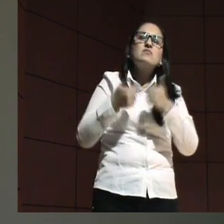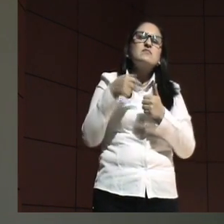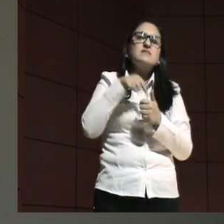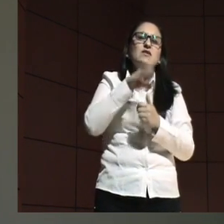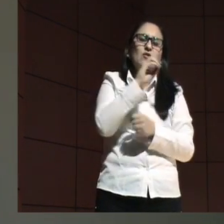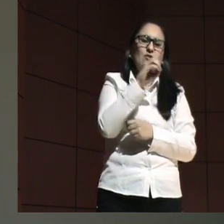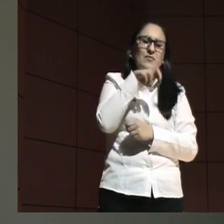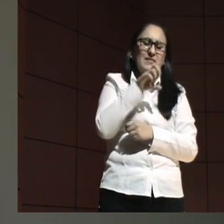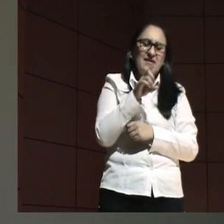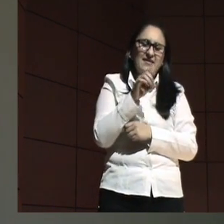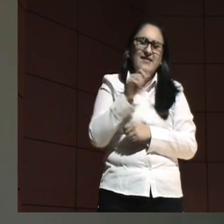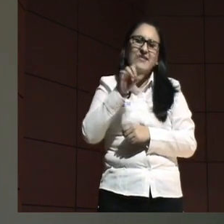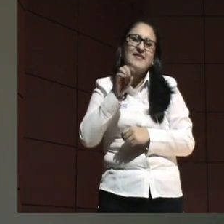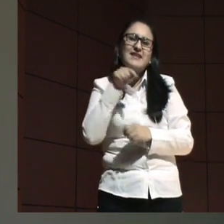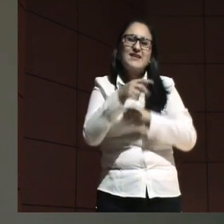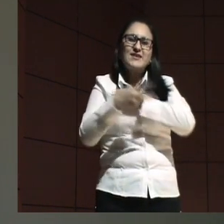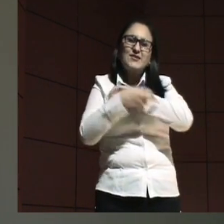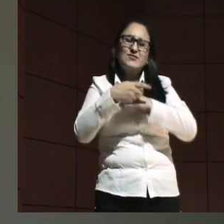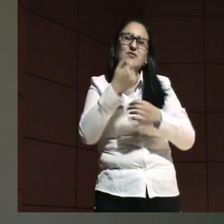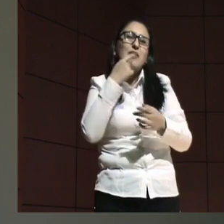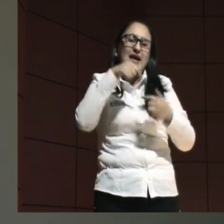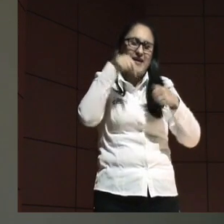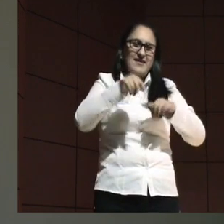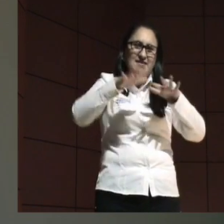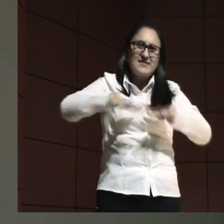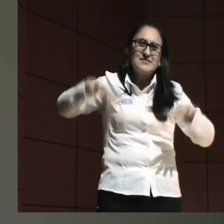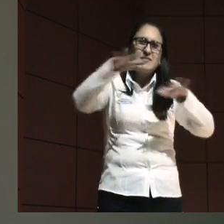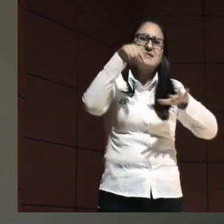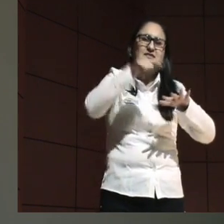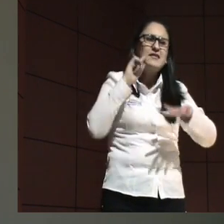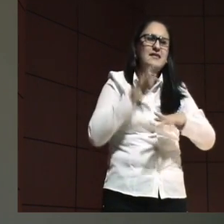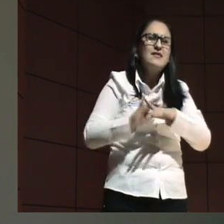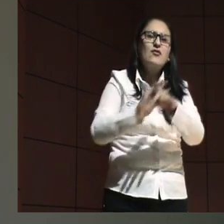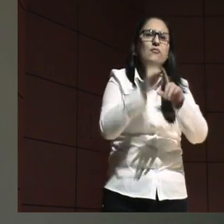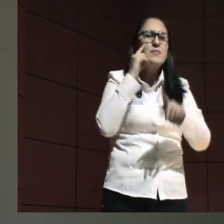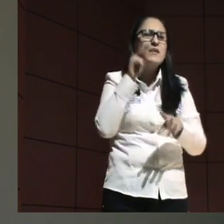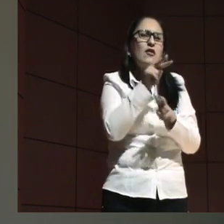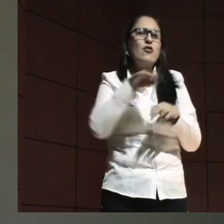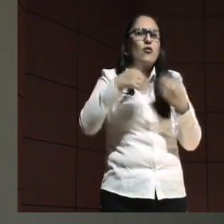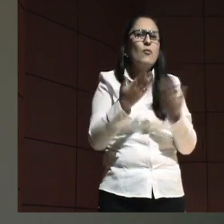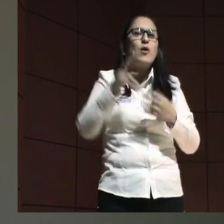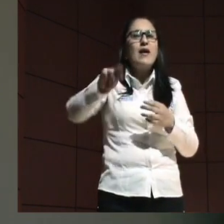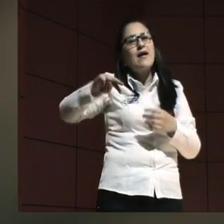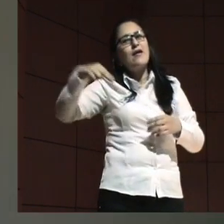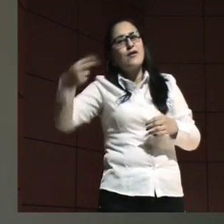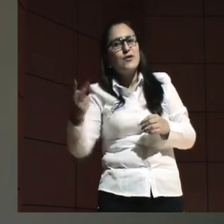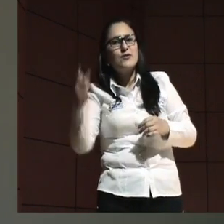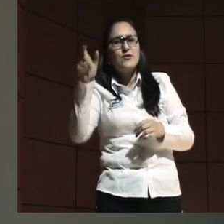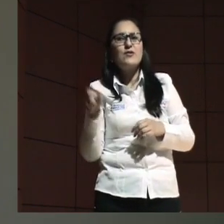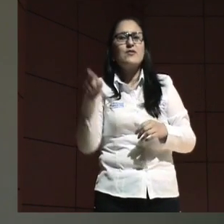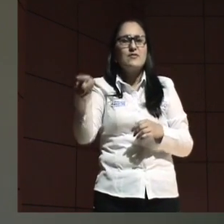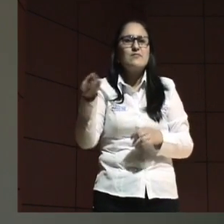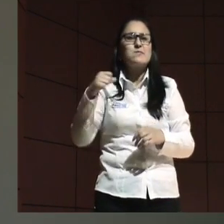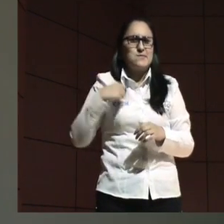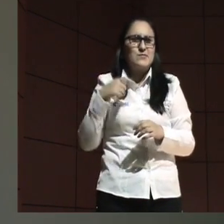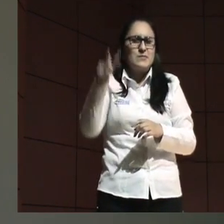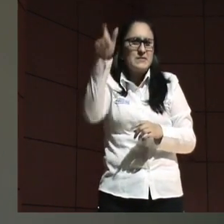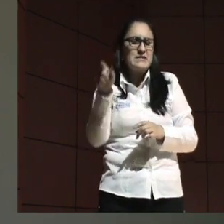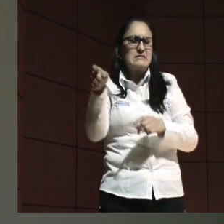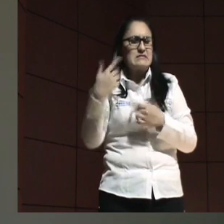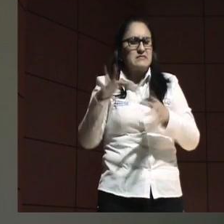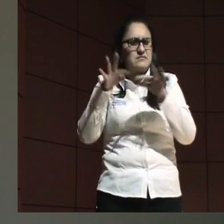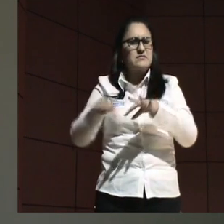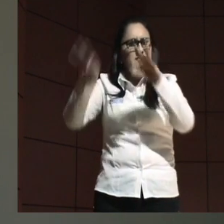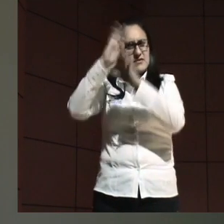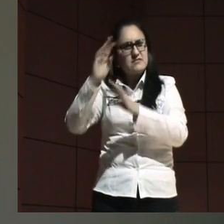en Rawls, no en la estratosfera sino aquí, podemos mirar cómo el otro cuenta, cómo